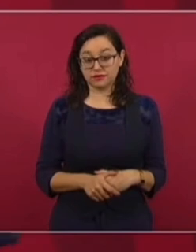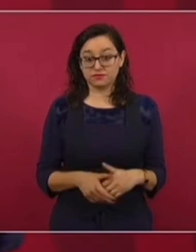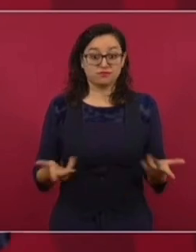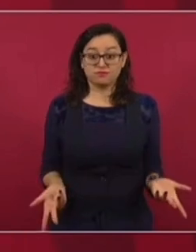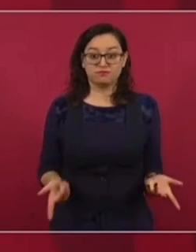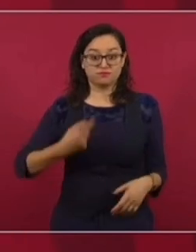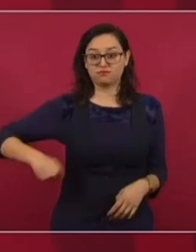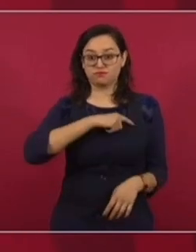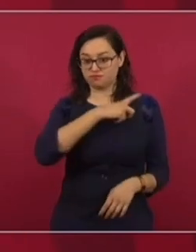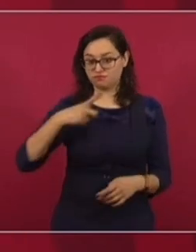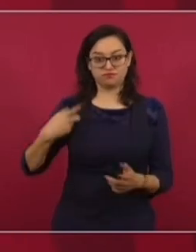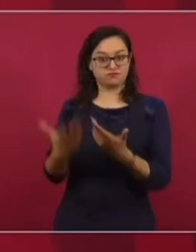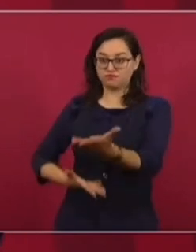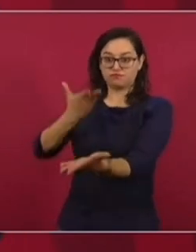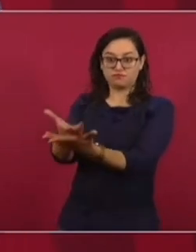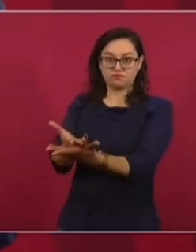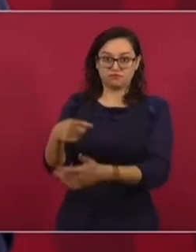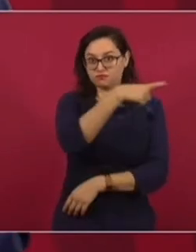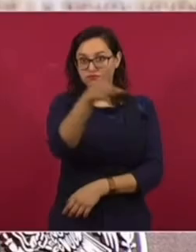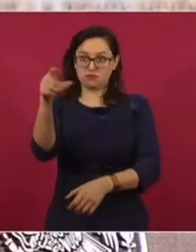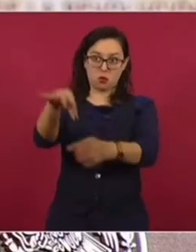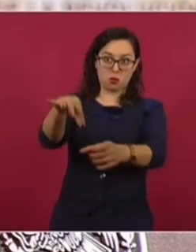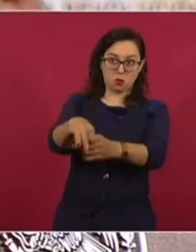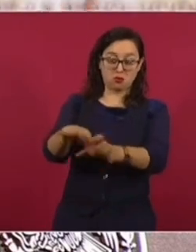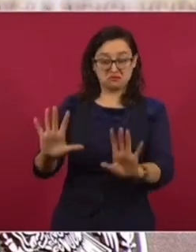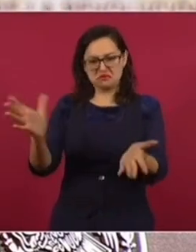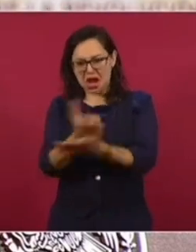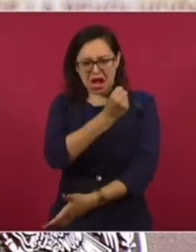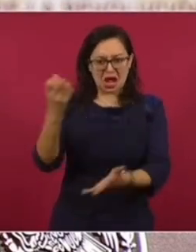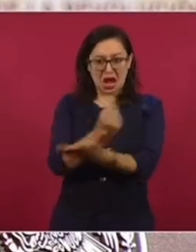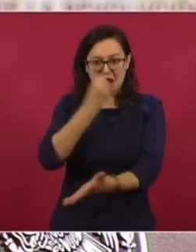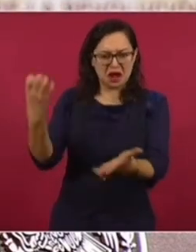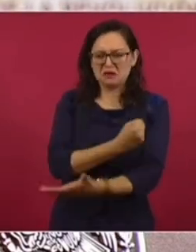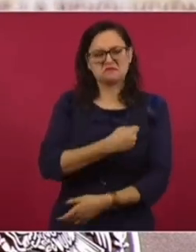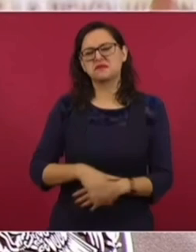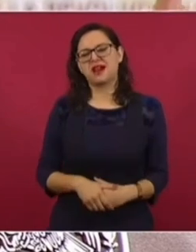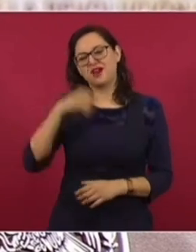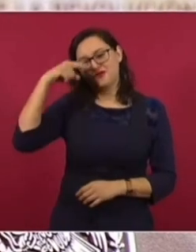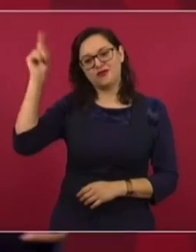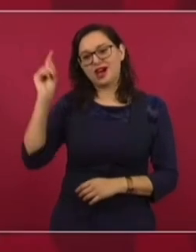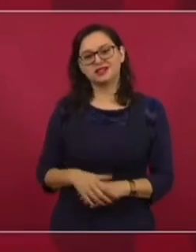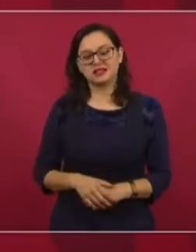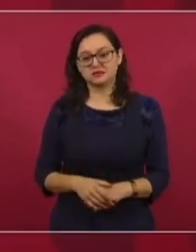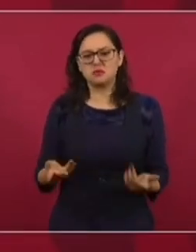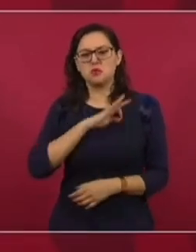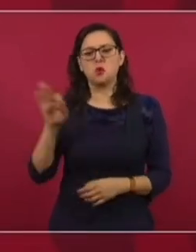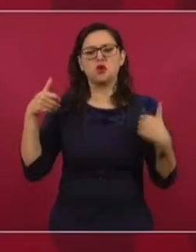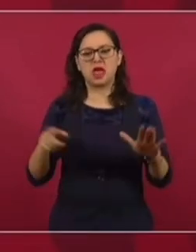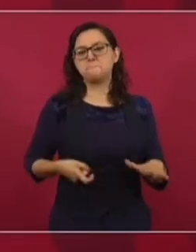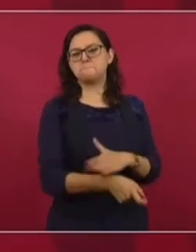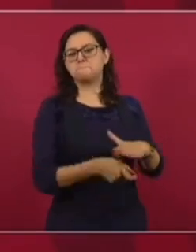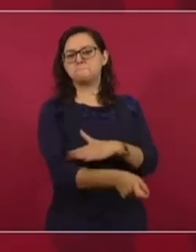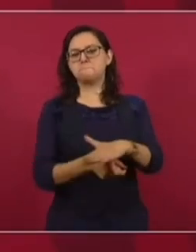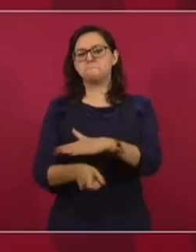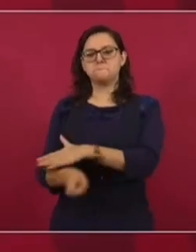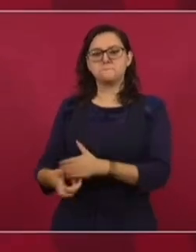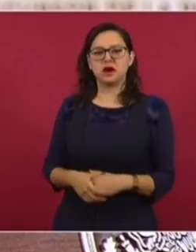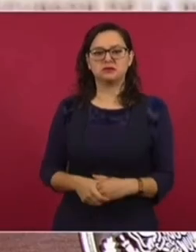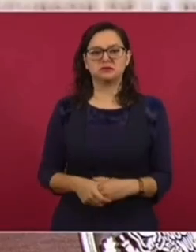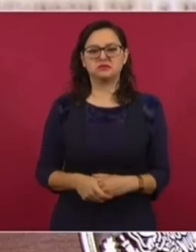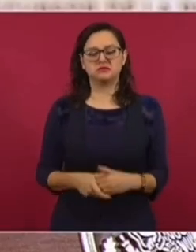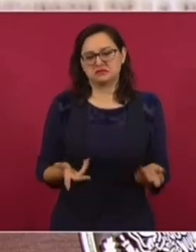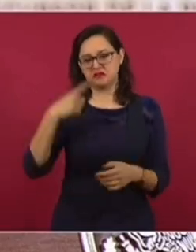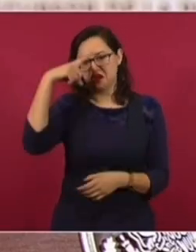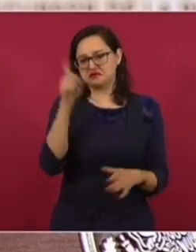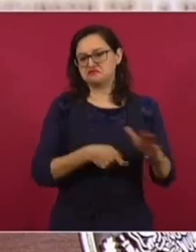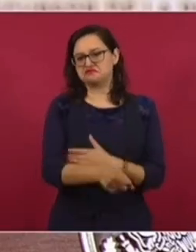Es que hay que hacerlo. O sea, no es, volvemos a lo mismo, ganar y ganar y ganar y ganar. No, pues, así pues vamos a comprarlos. O para no decirlo tan fuerte, vamos a